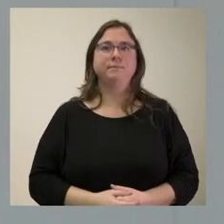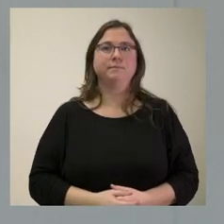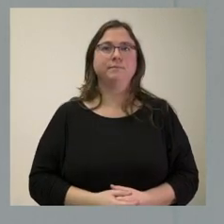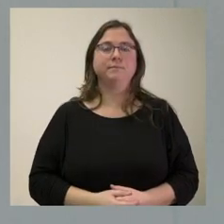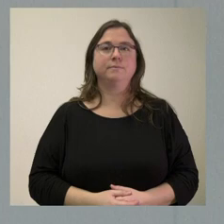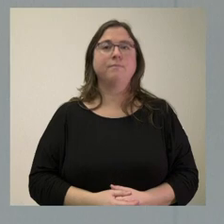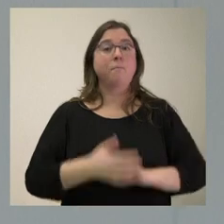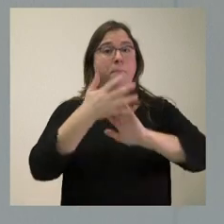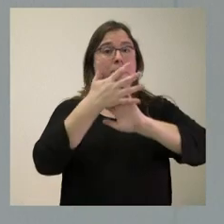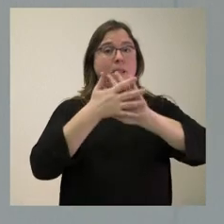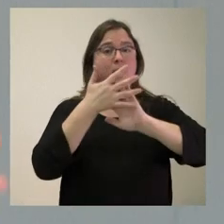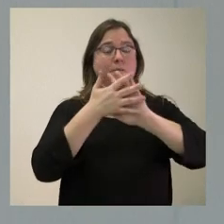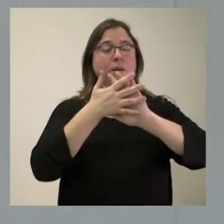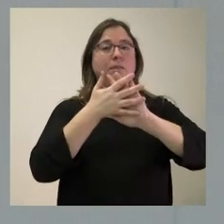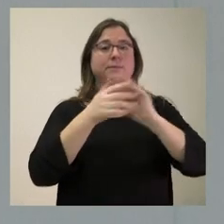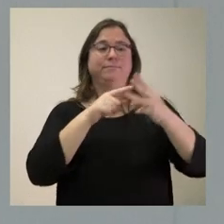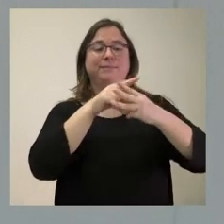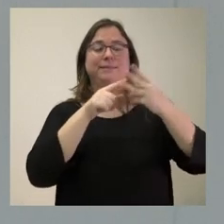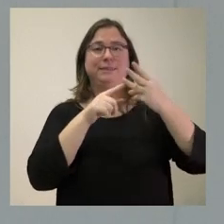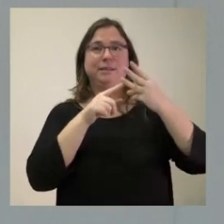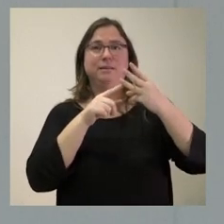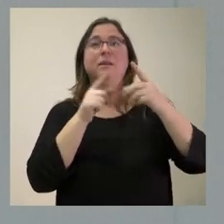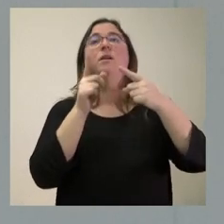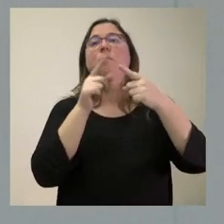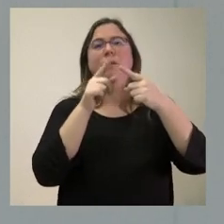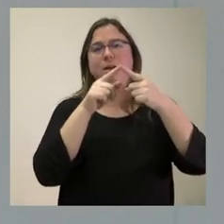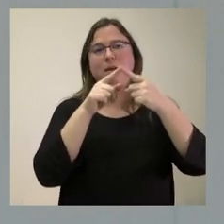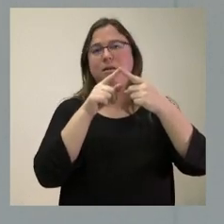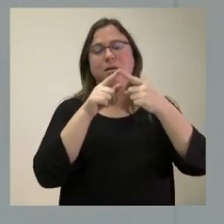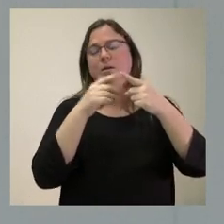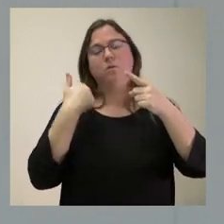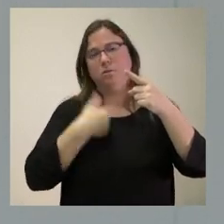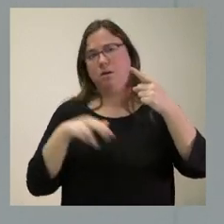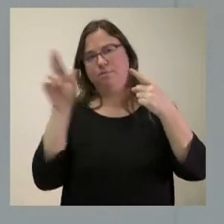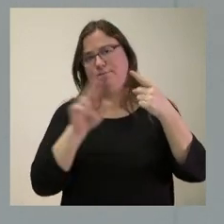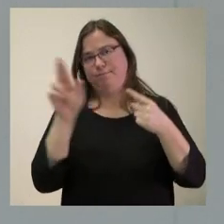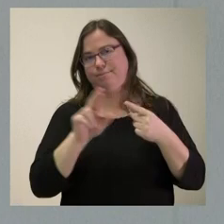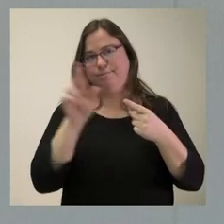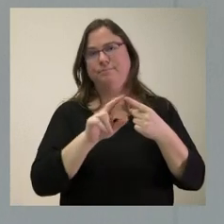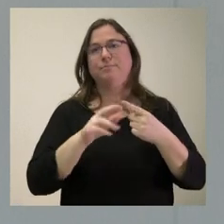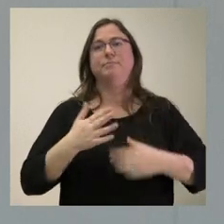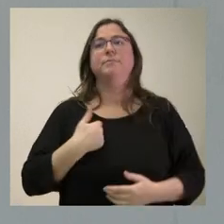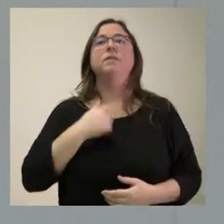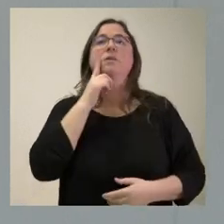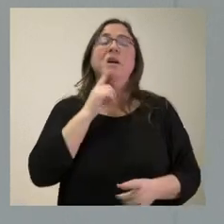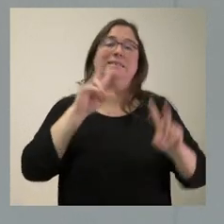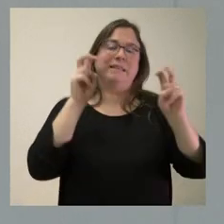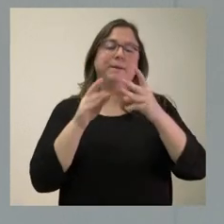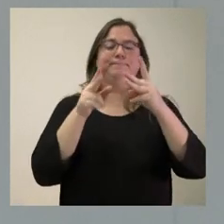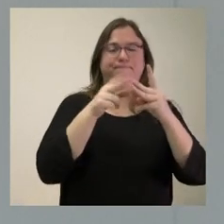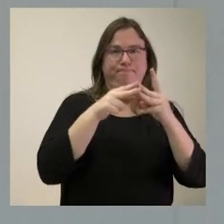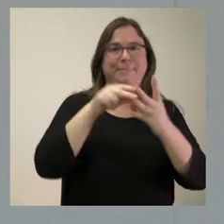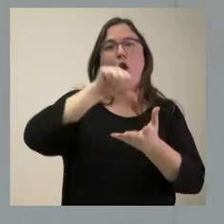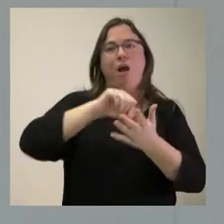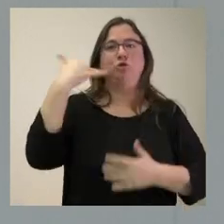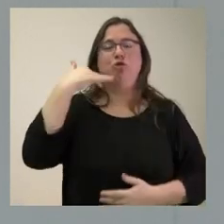Me habla de los tres recursos por no entrar ya en la primera parte que creo que hemos incidido sobre ello, quizás sobre el asunto más local. El